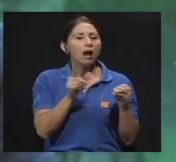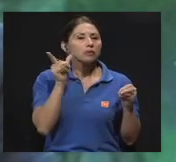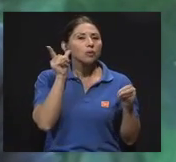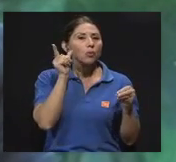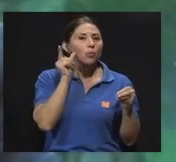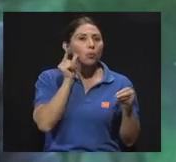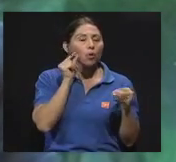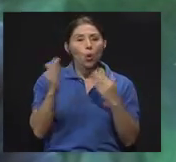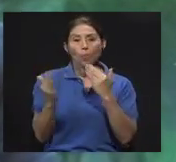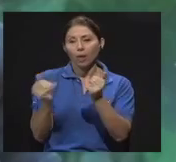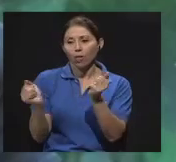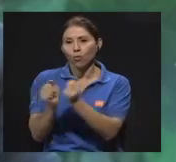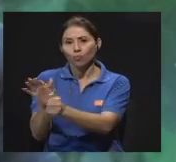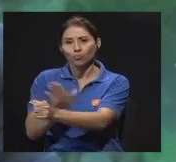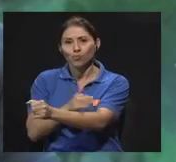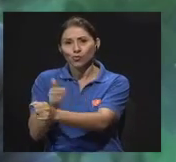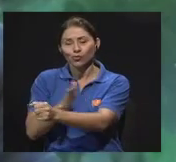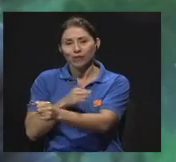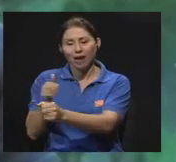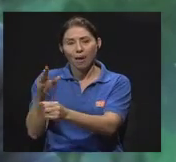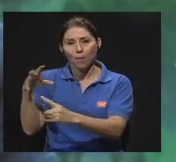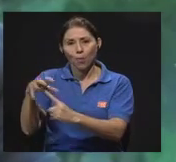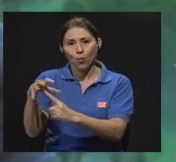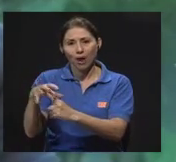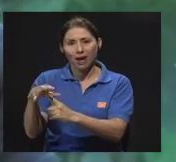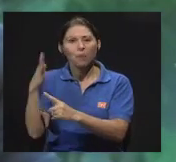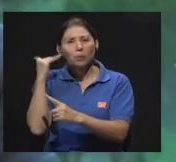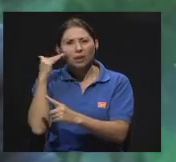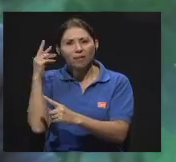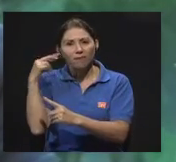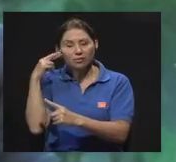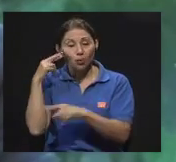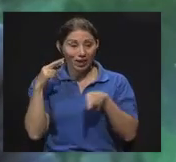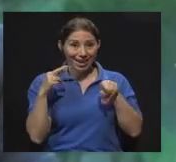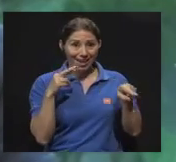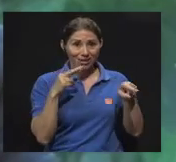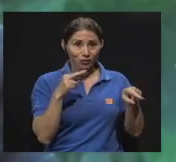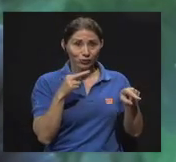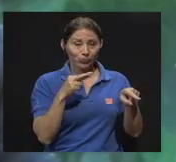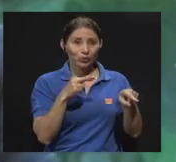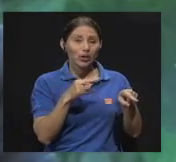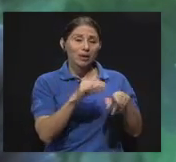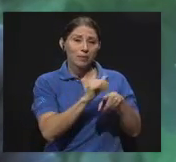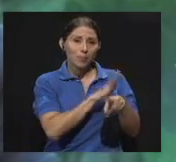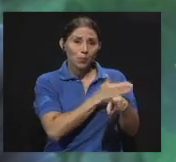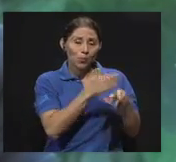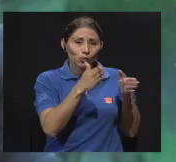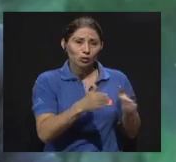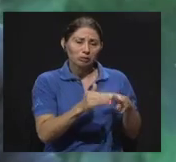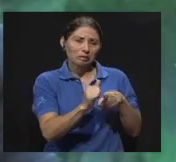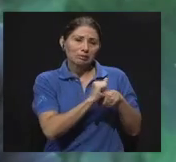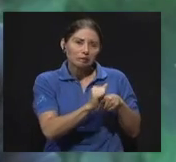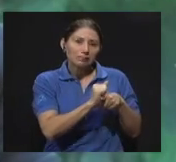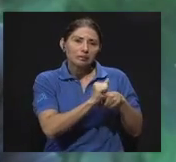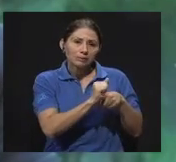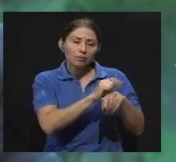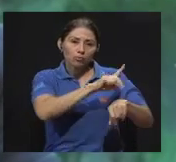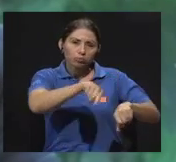popular. Las razones son porque ensayan o practican más horas que la música popular.